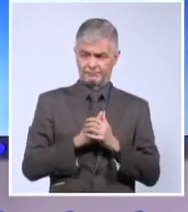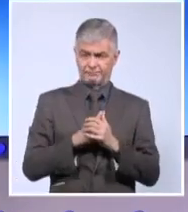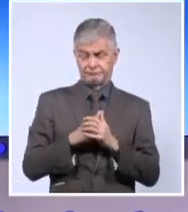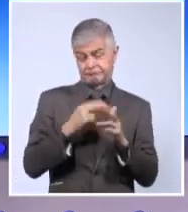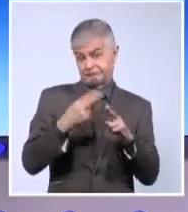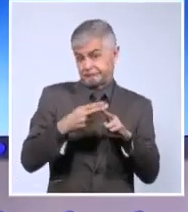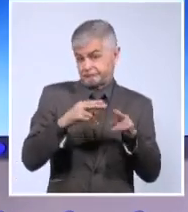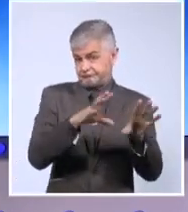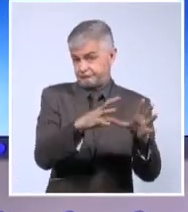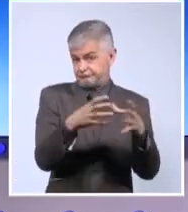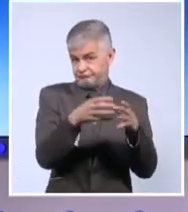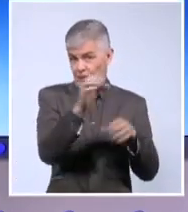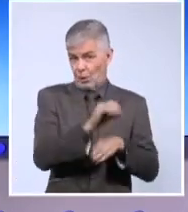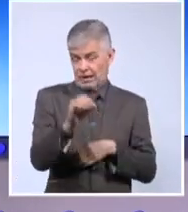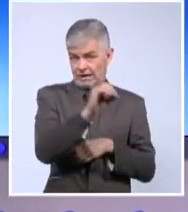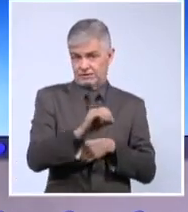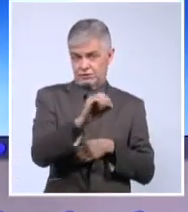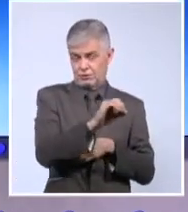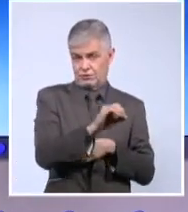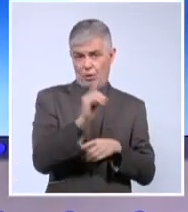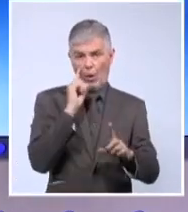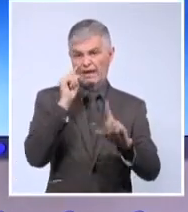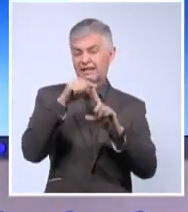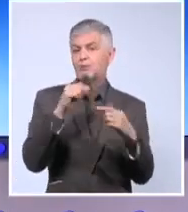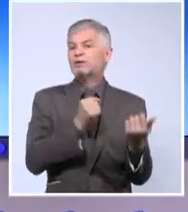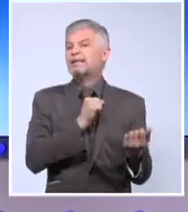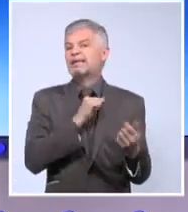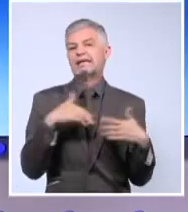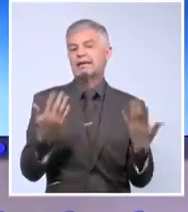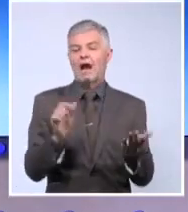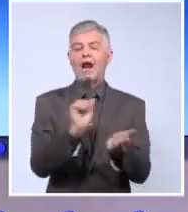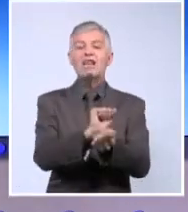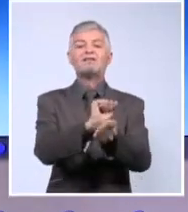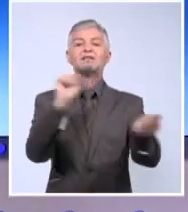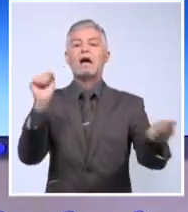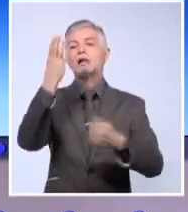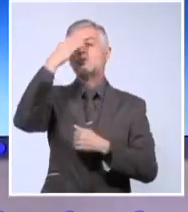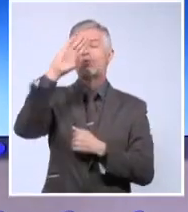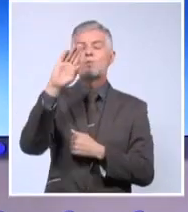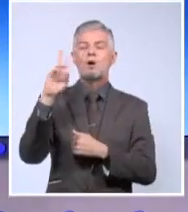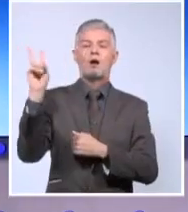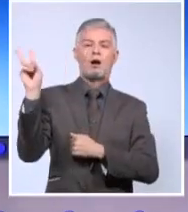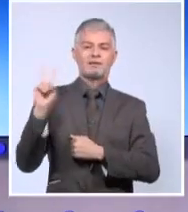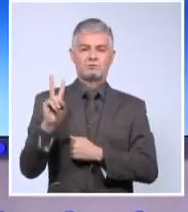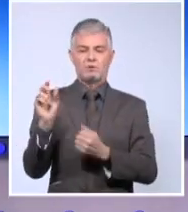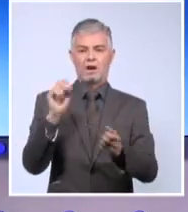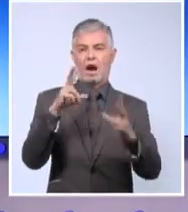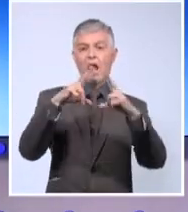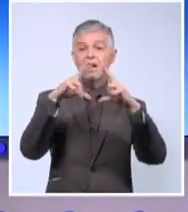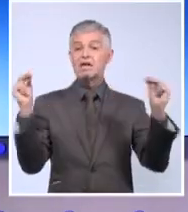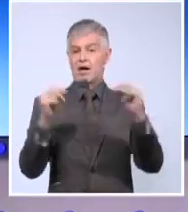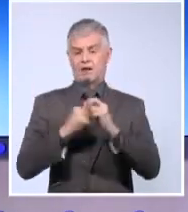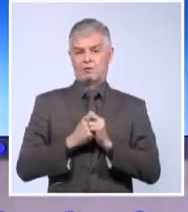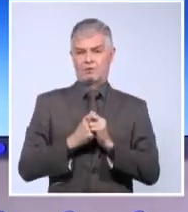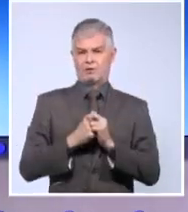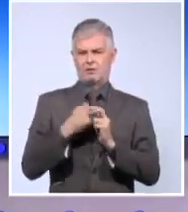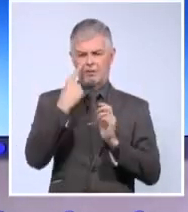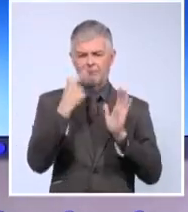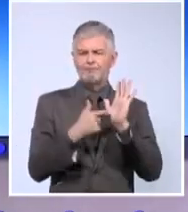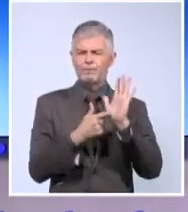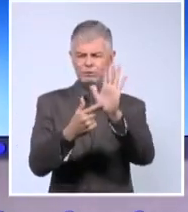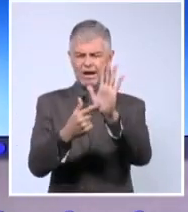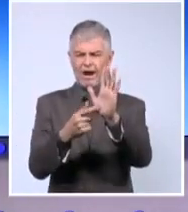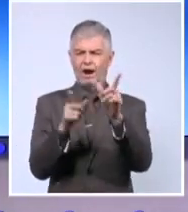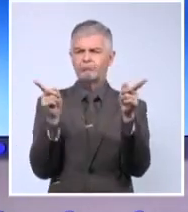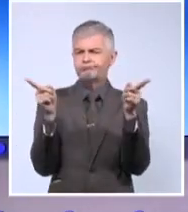Entre otros objetivos, lo dicen ellos, la libertad de Cuba, de Venezuela y de Nicaragua. Déjenme mostrarles un fragmento de